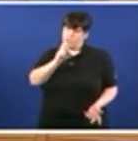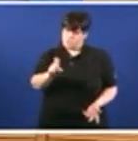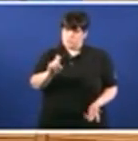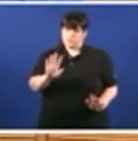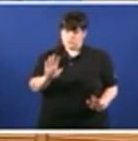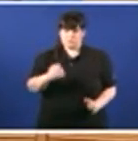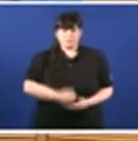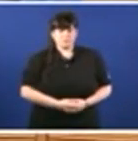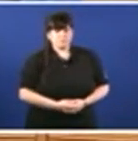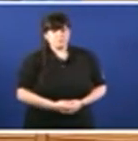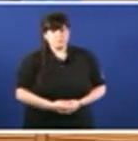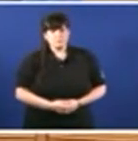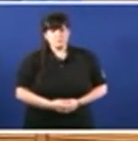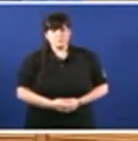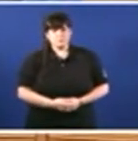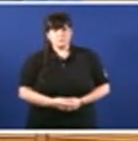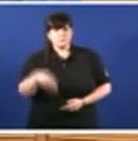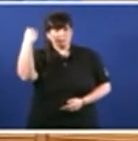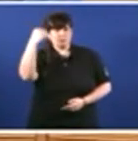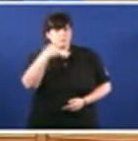Comprendo Comprendo, señoría